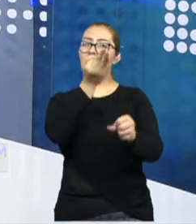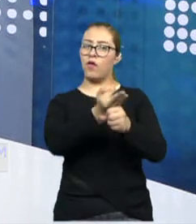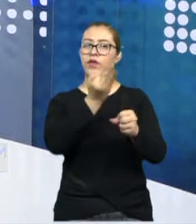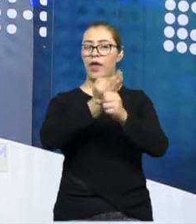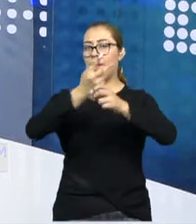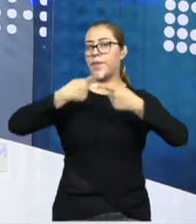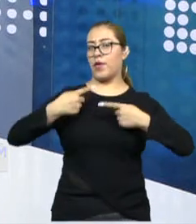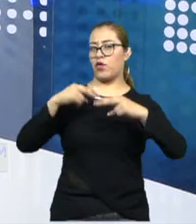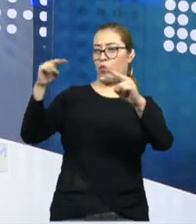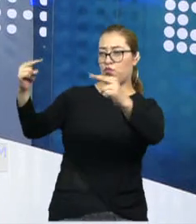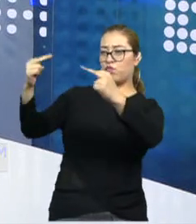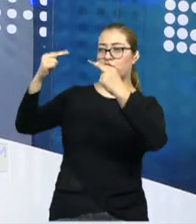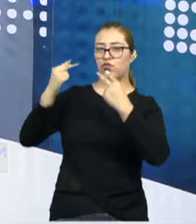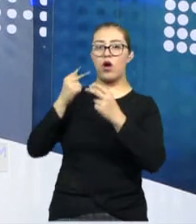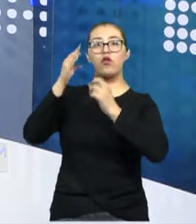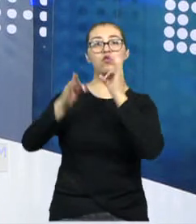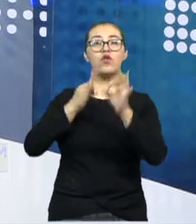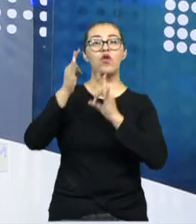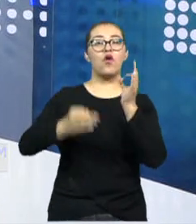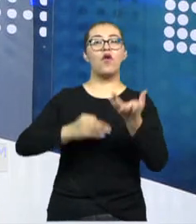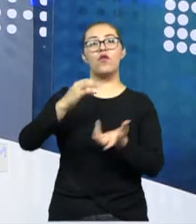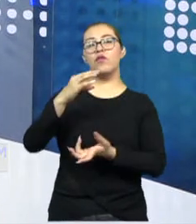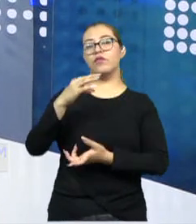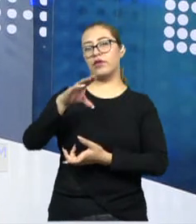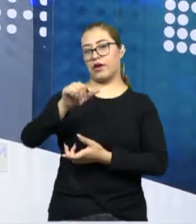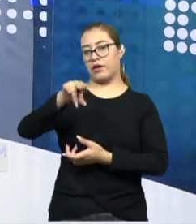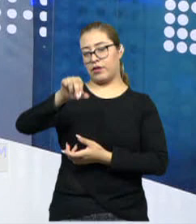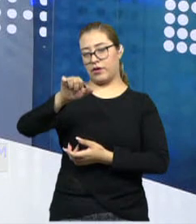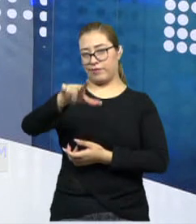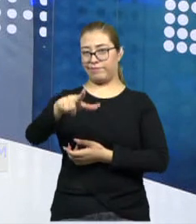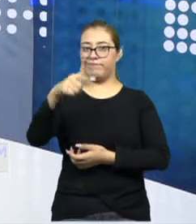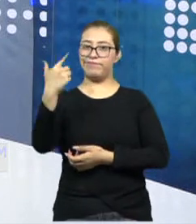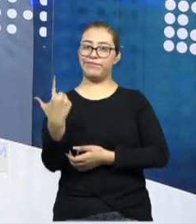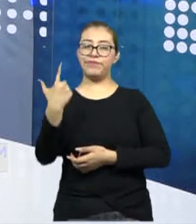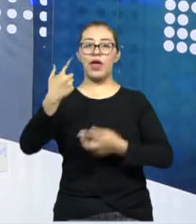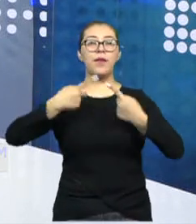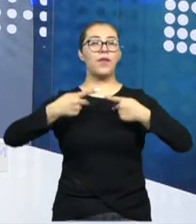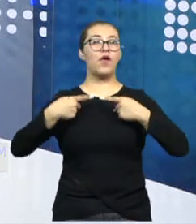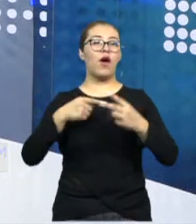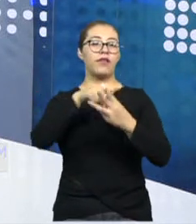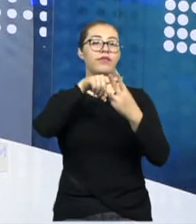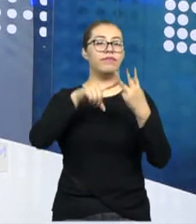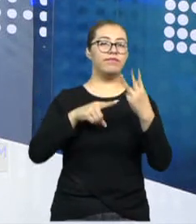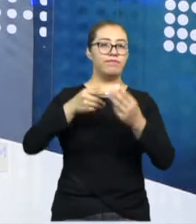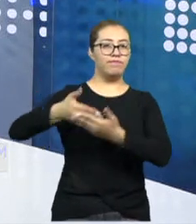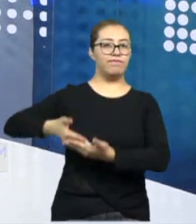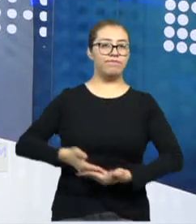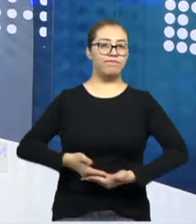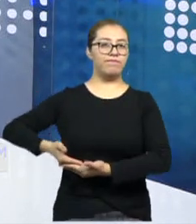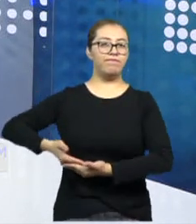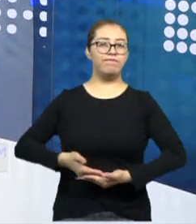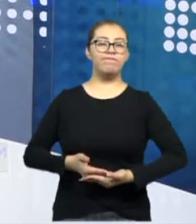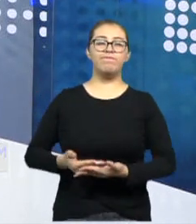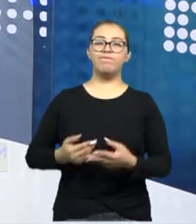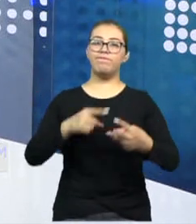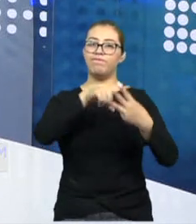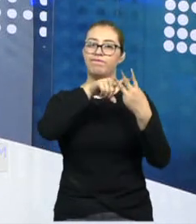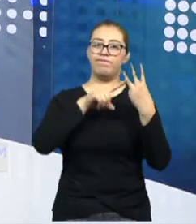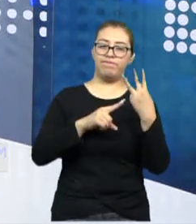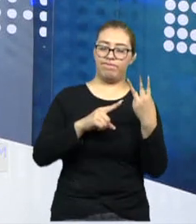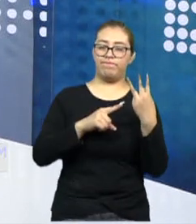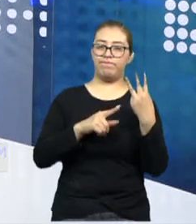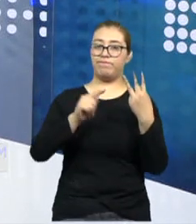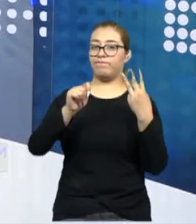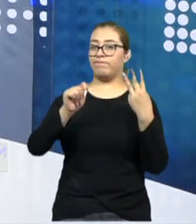la Emisión Estelar de Noticieros Canal 7. El caso de los trillizos. Hay tres pequeñitos, tres neonatos, trillizos que nacen